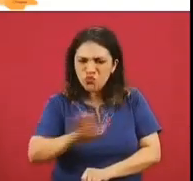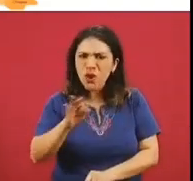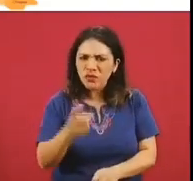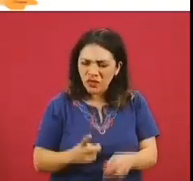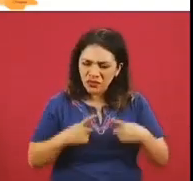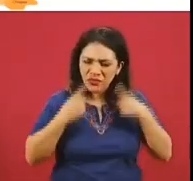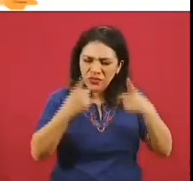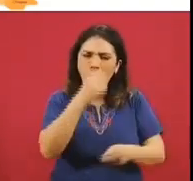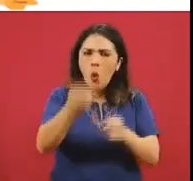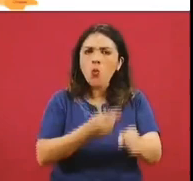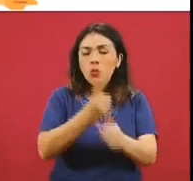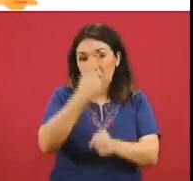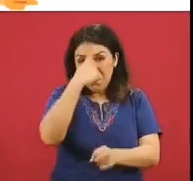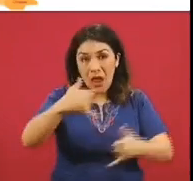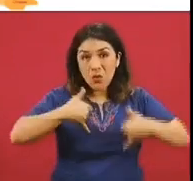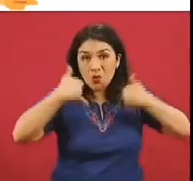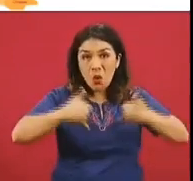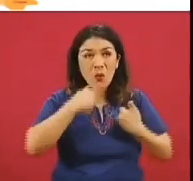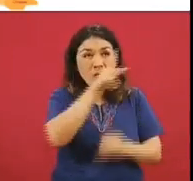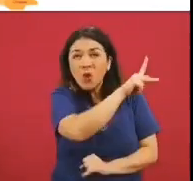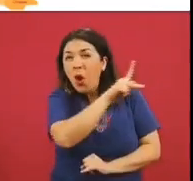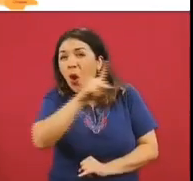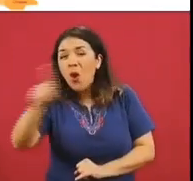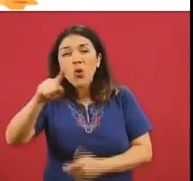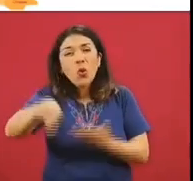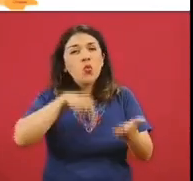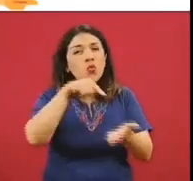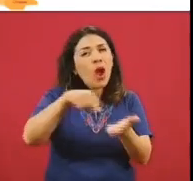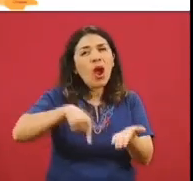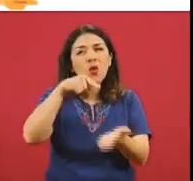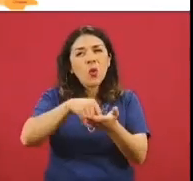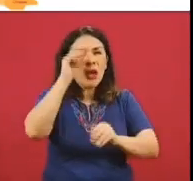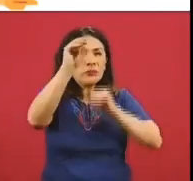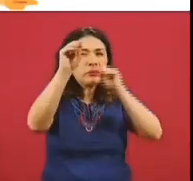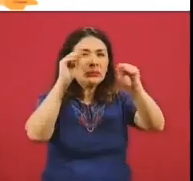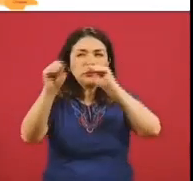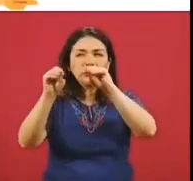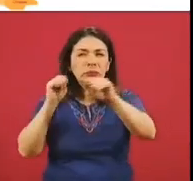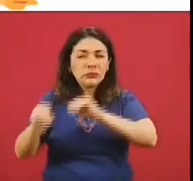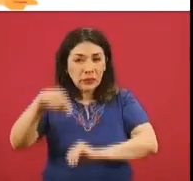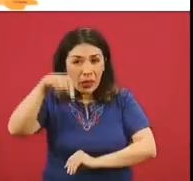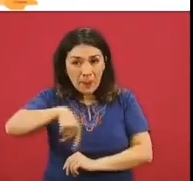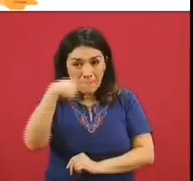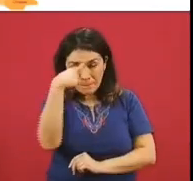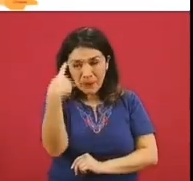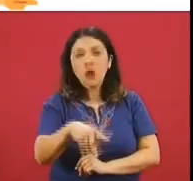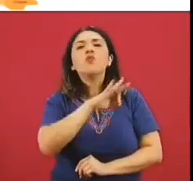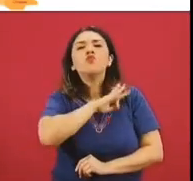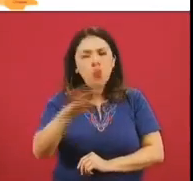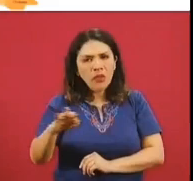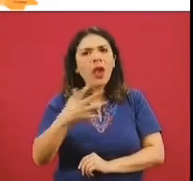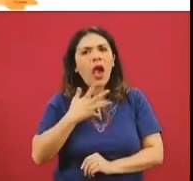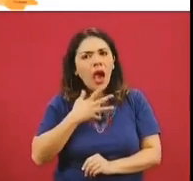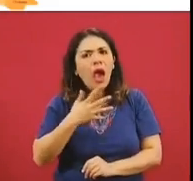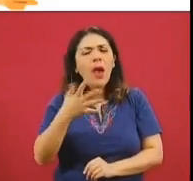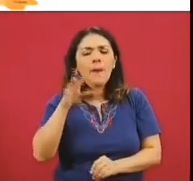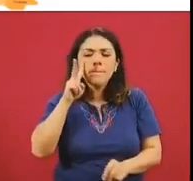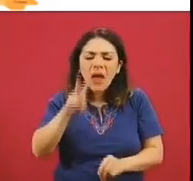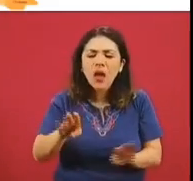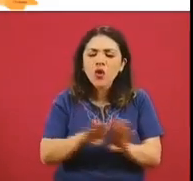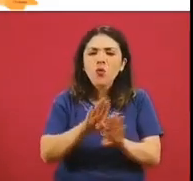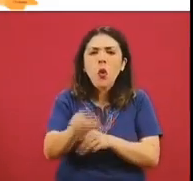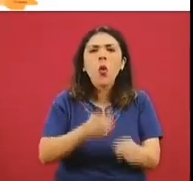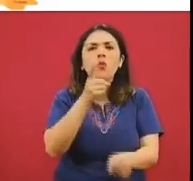a que los jóvenes de estos municipios, de estas entidades federativas, puedan acceder a alternativas. Hemos dicho que